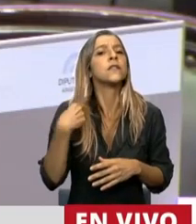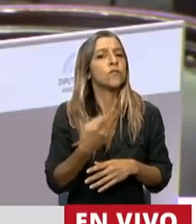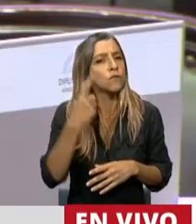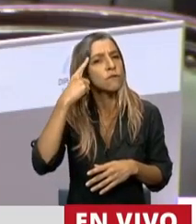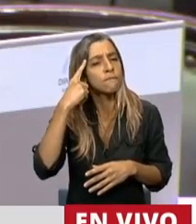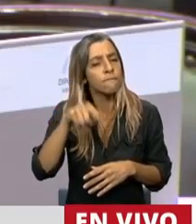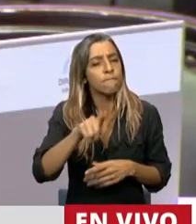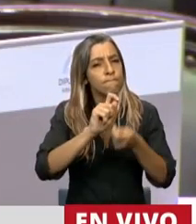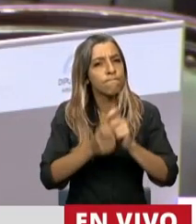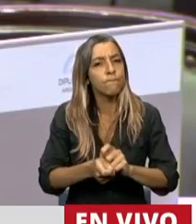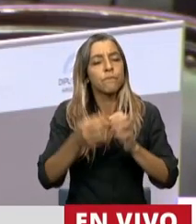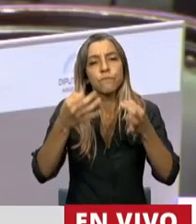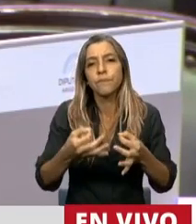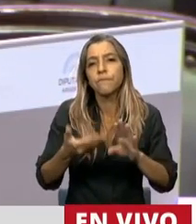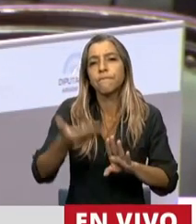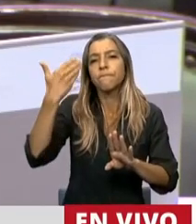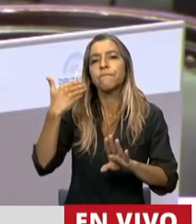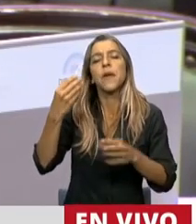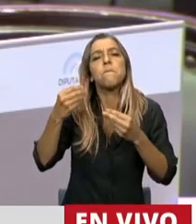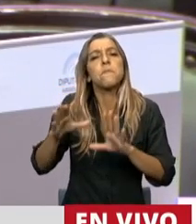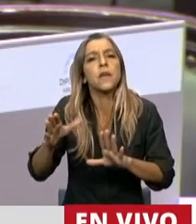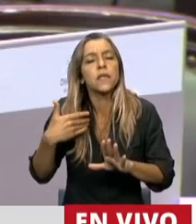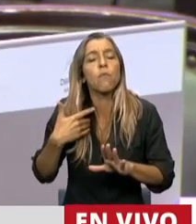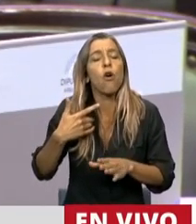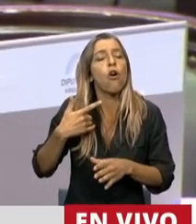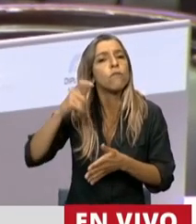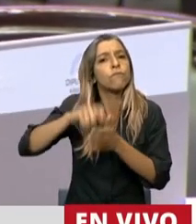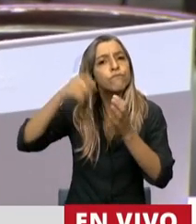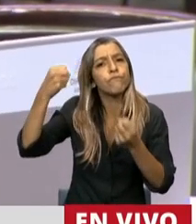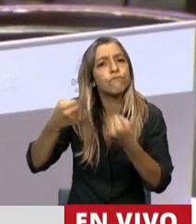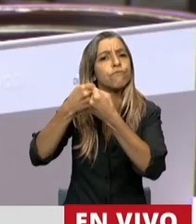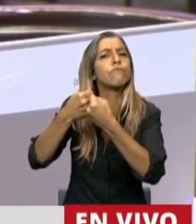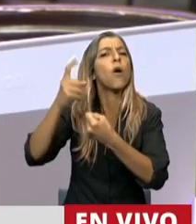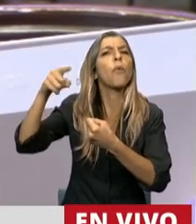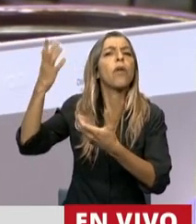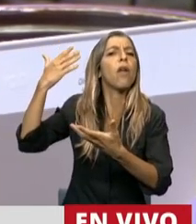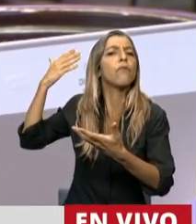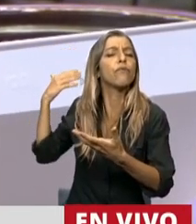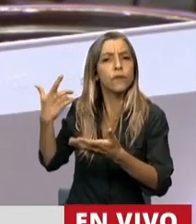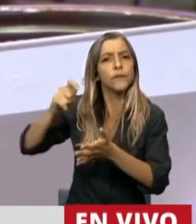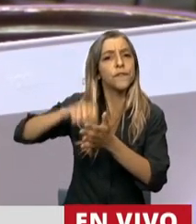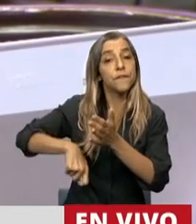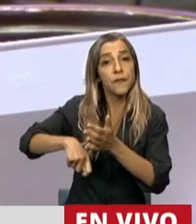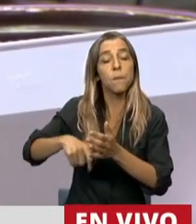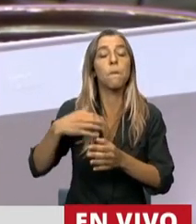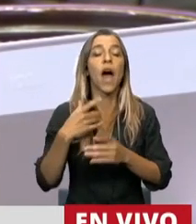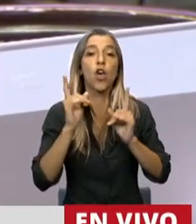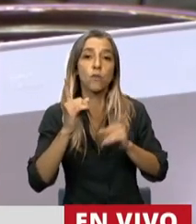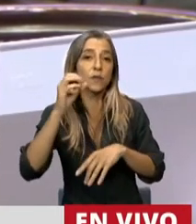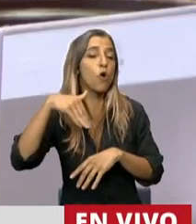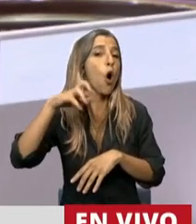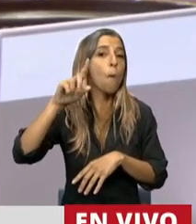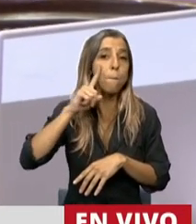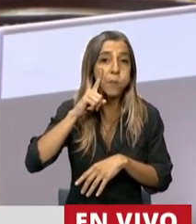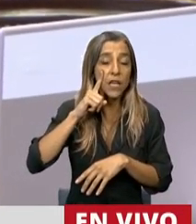con respecto a de dónde surge el tratado de Marrakez. Es un tratado firmado por la OMPI, la